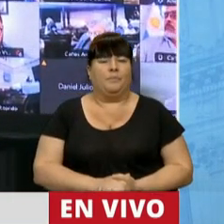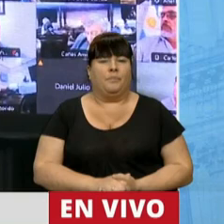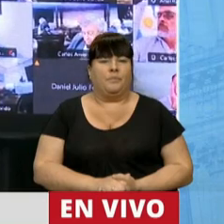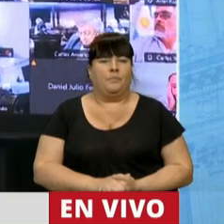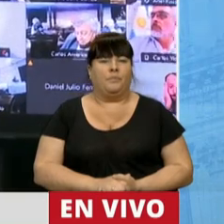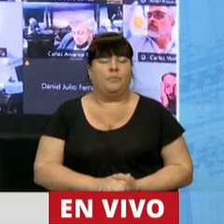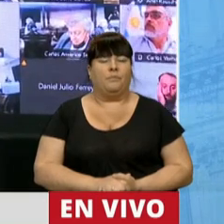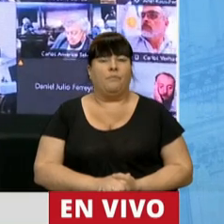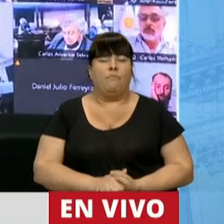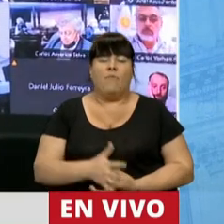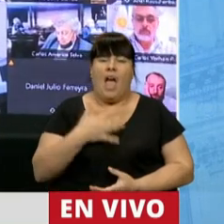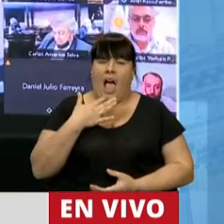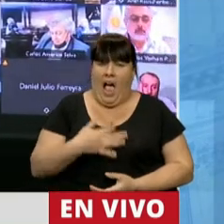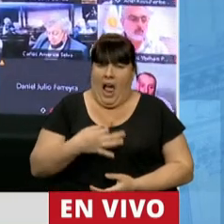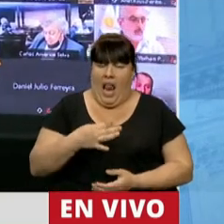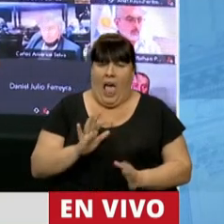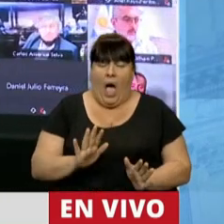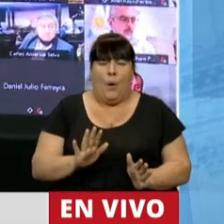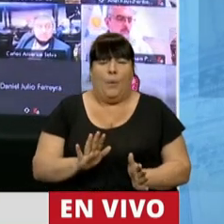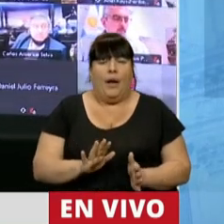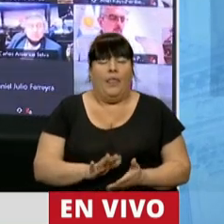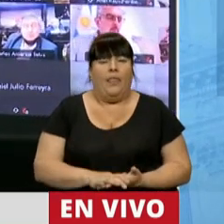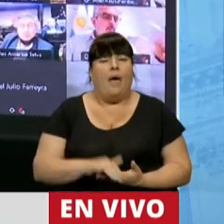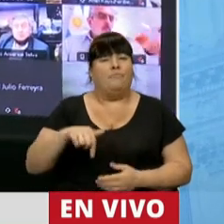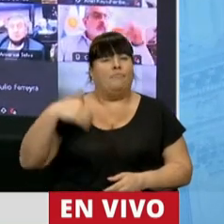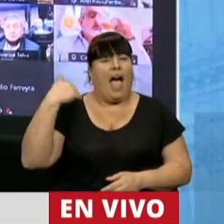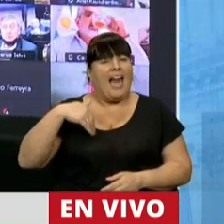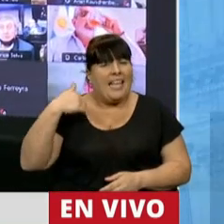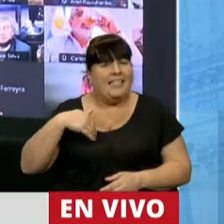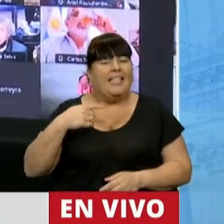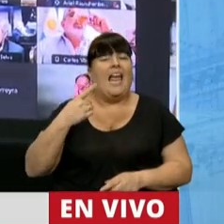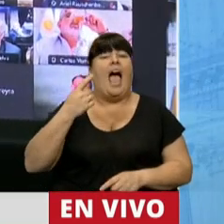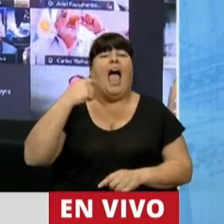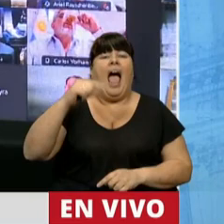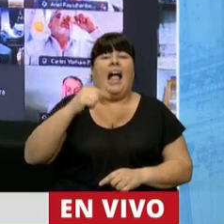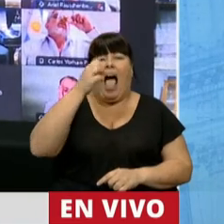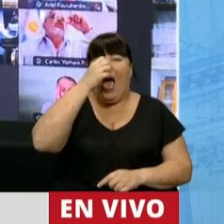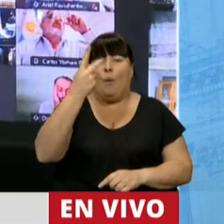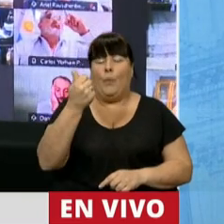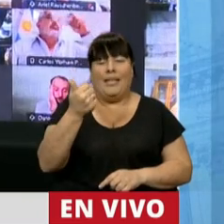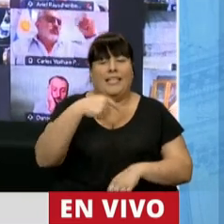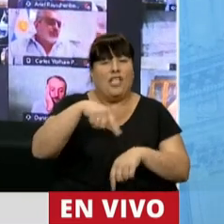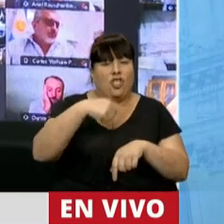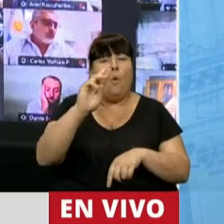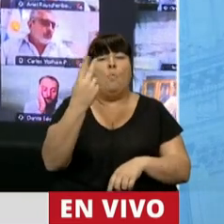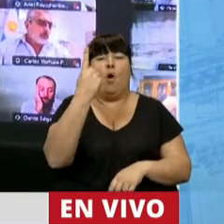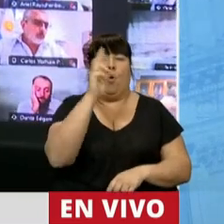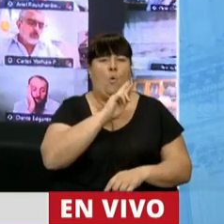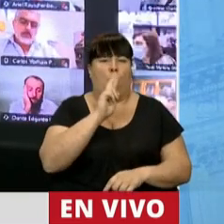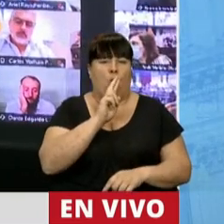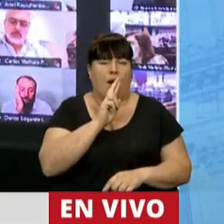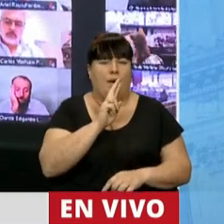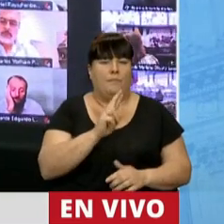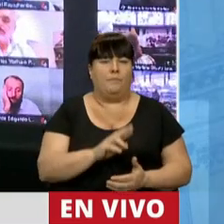Y la verdad que, señor presidente, en la Argentina cada 26 horas muere una mujer.